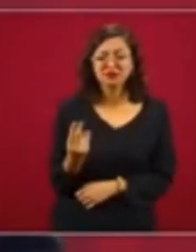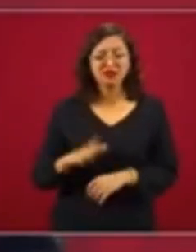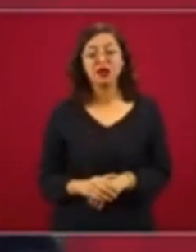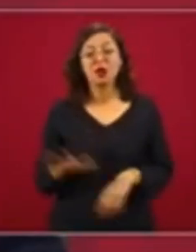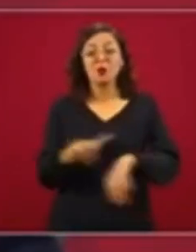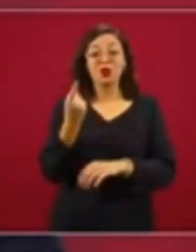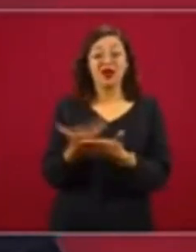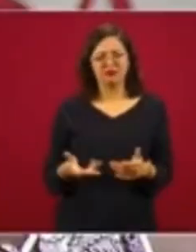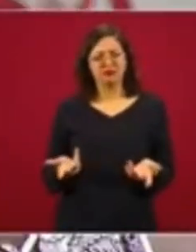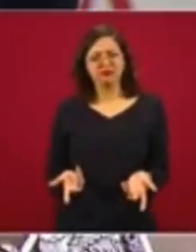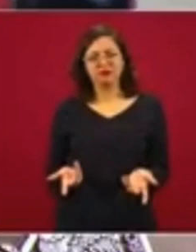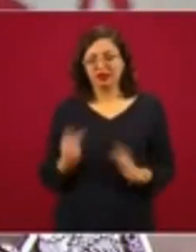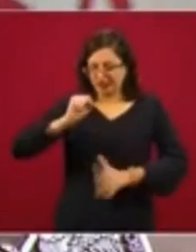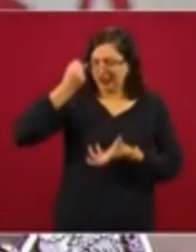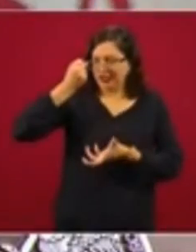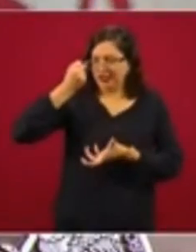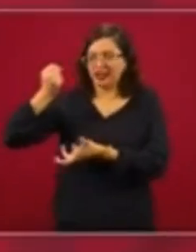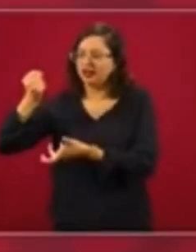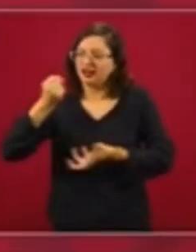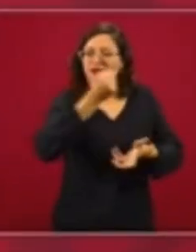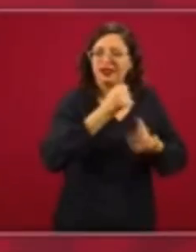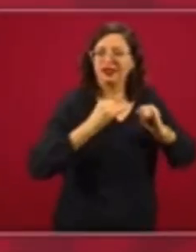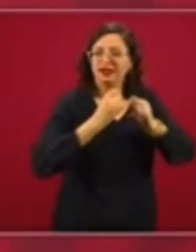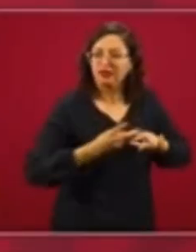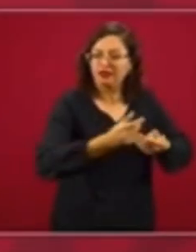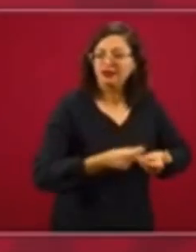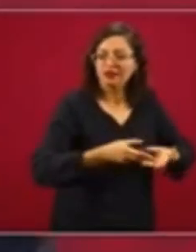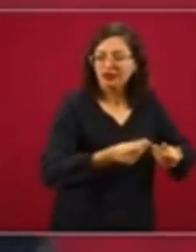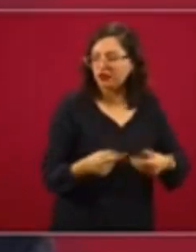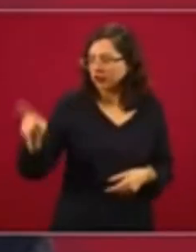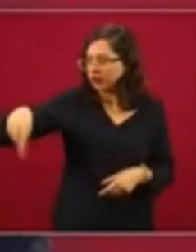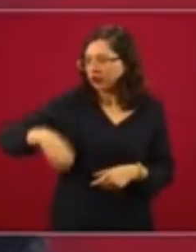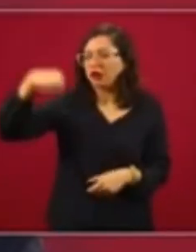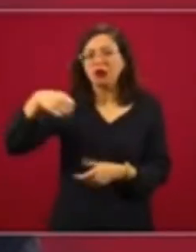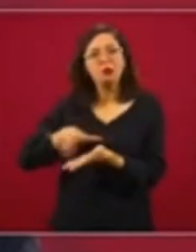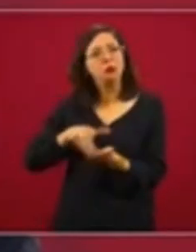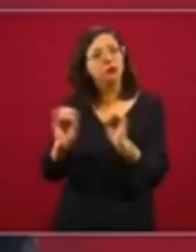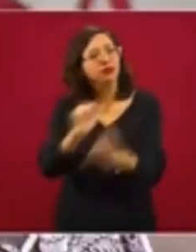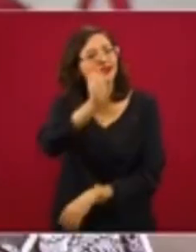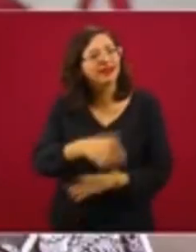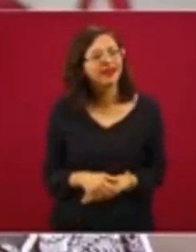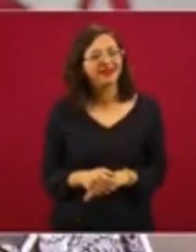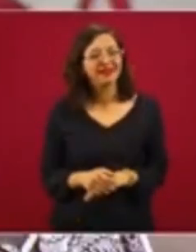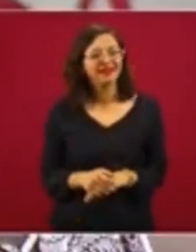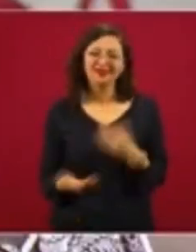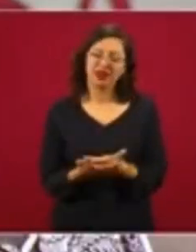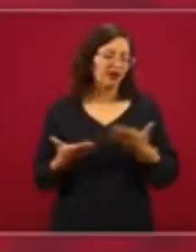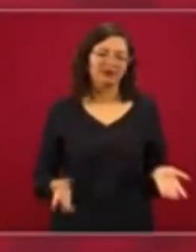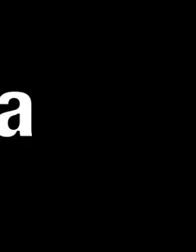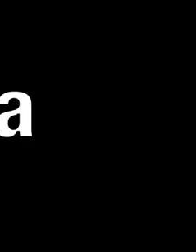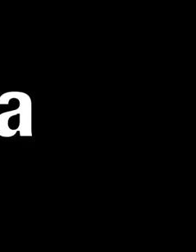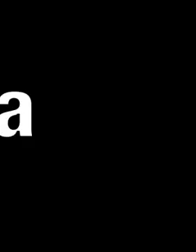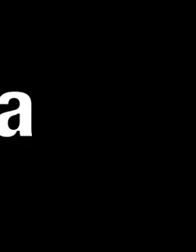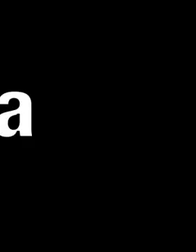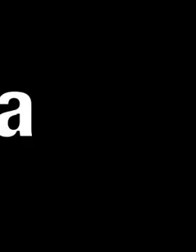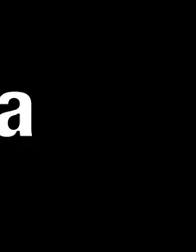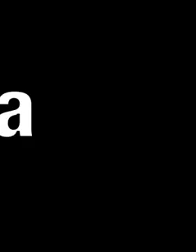para todo creaban aparatos. Ahí se quedaba el presupuesto. Y no le llegaba nada a los adultos mayores. Ahora es distinto, es directo. No.